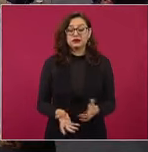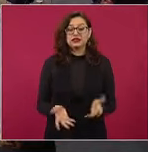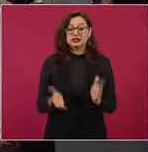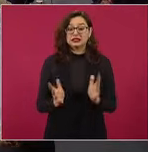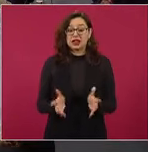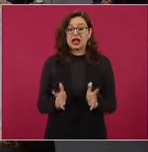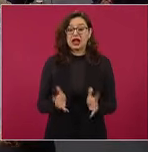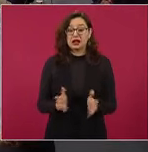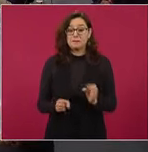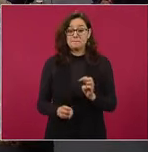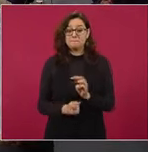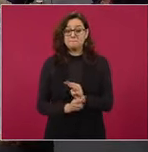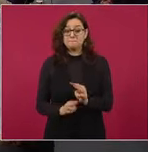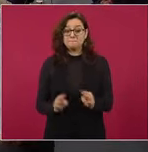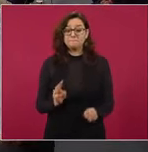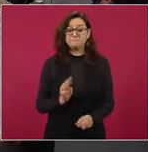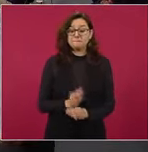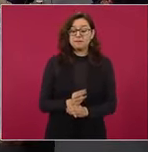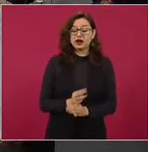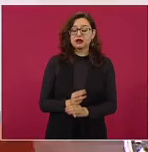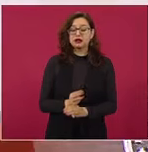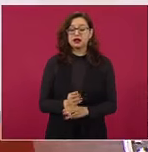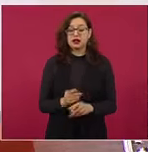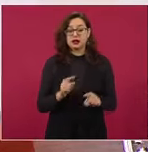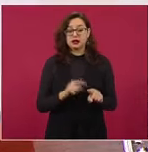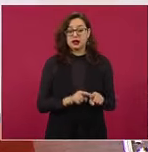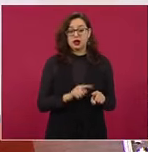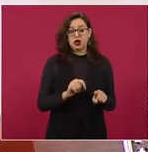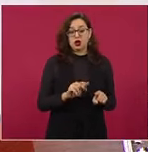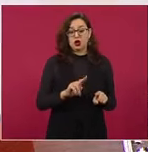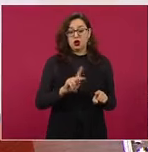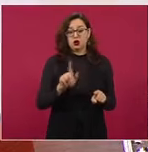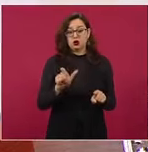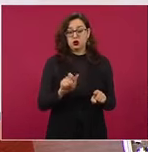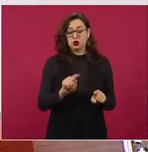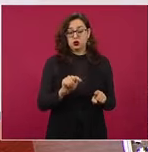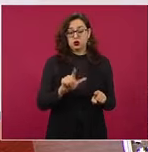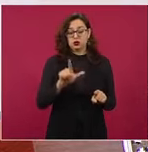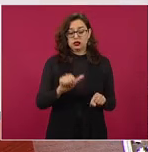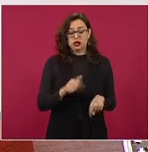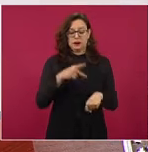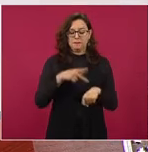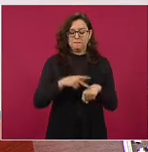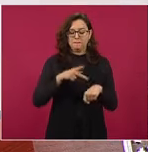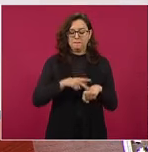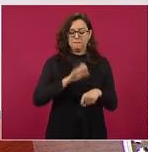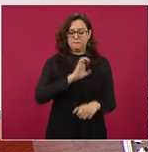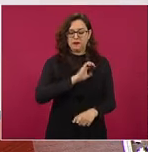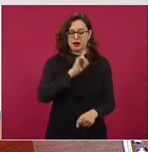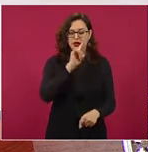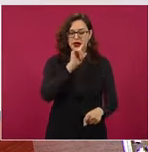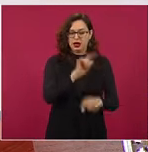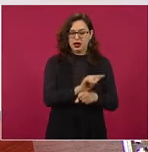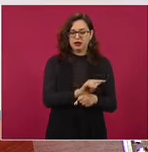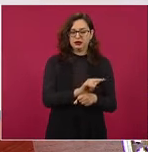material desde los Tuxela, porque es una piedra especial, balastro.